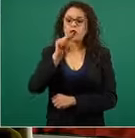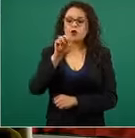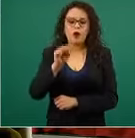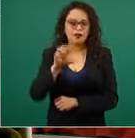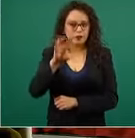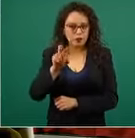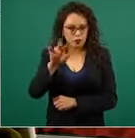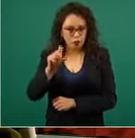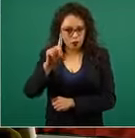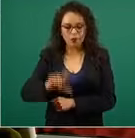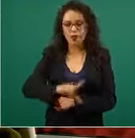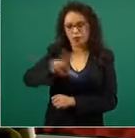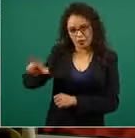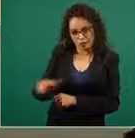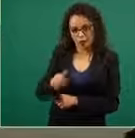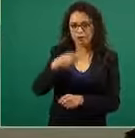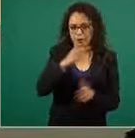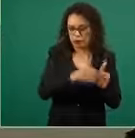continua.